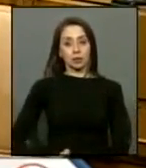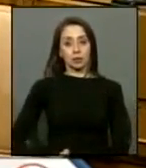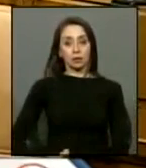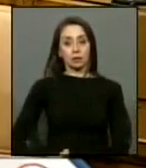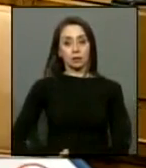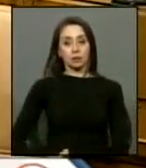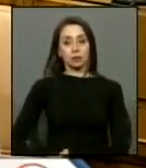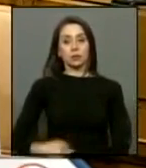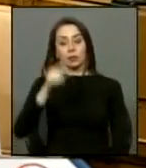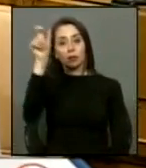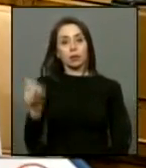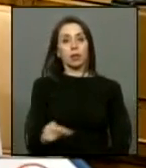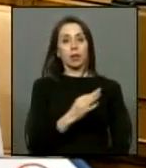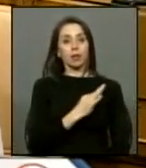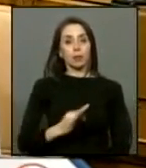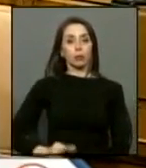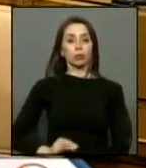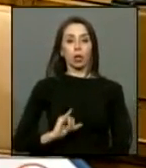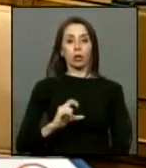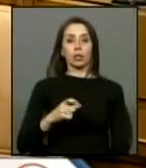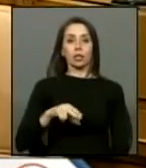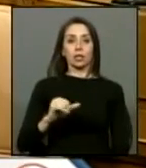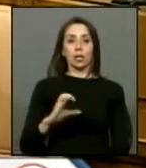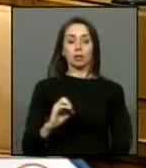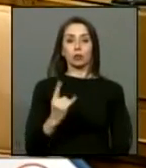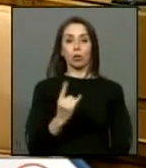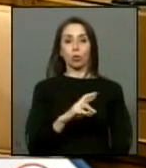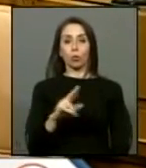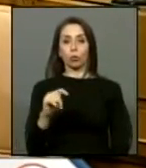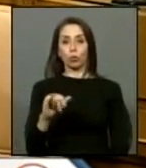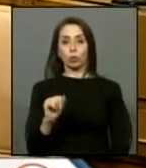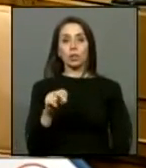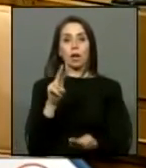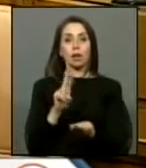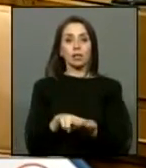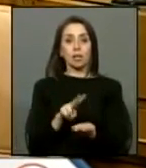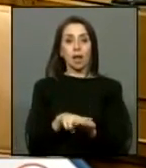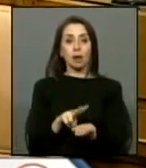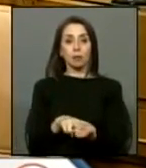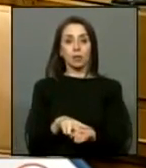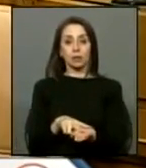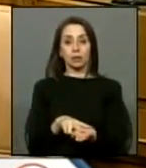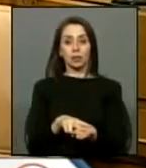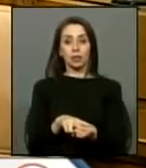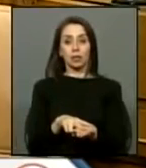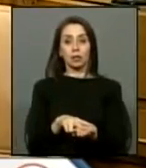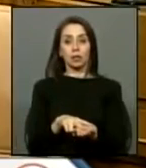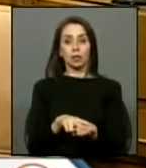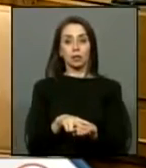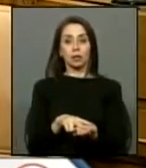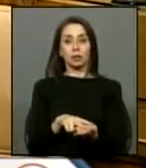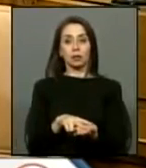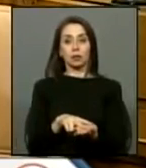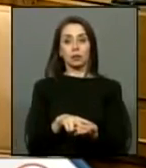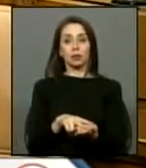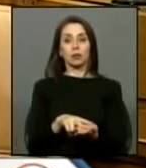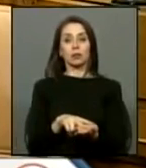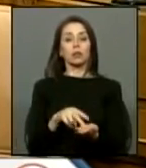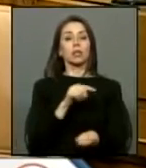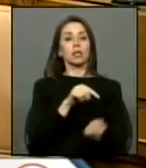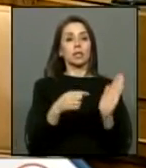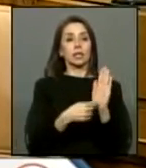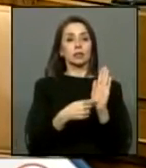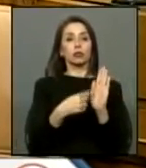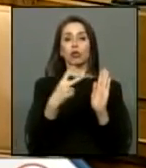el diputado Ignacio Rutia de que realmente esto no tiene no se debe de pagar